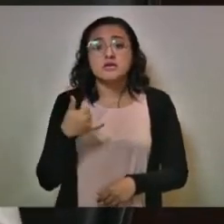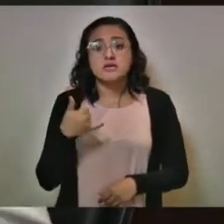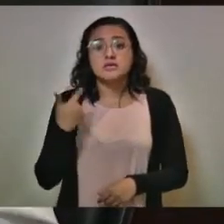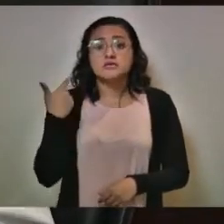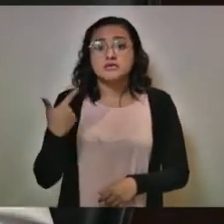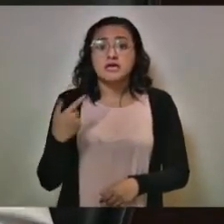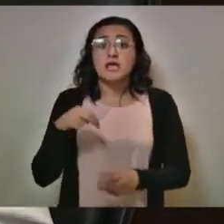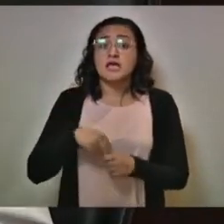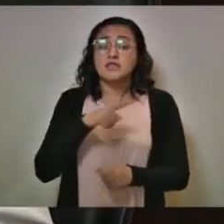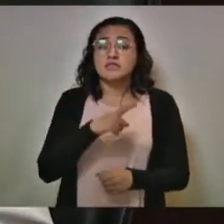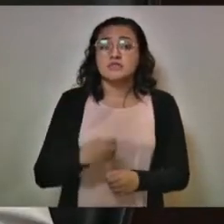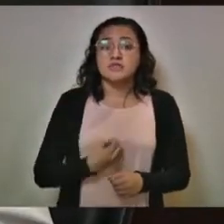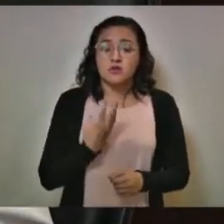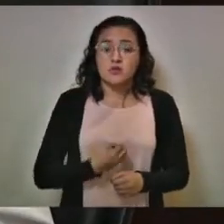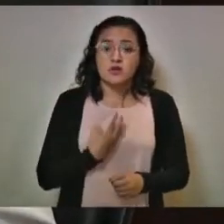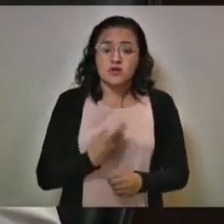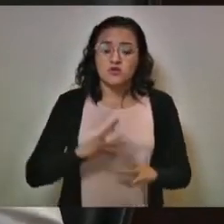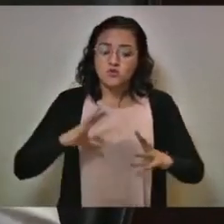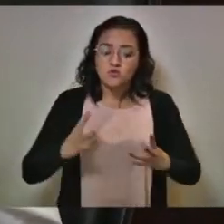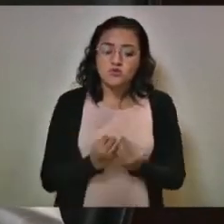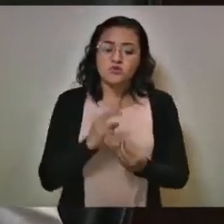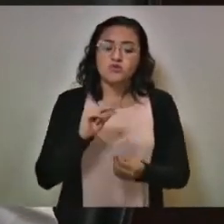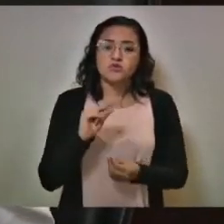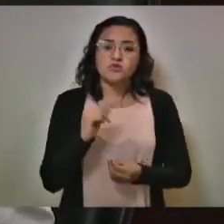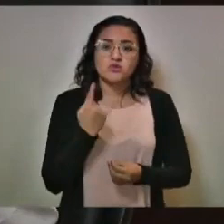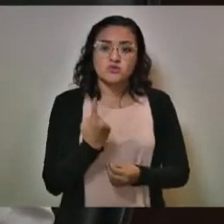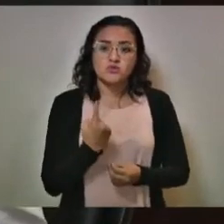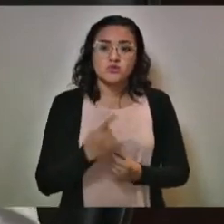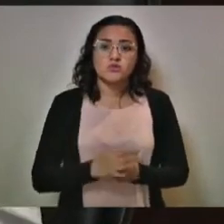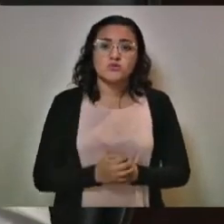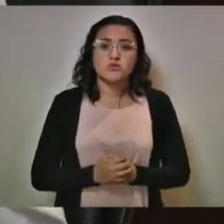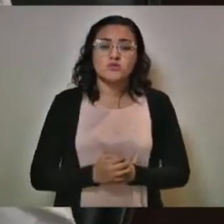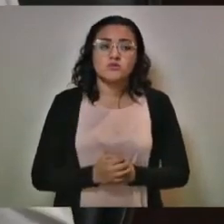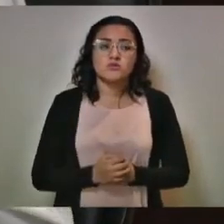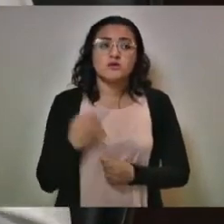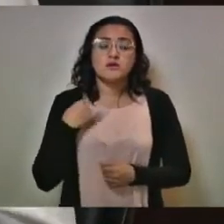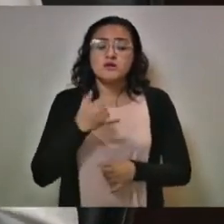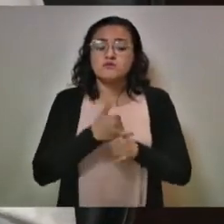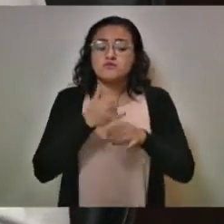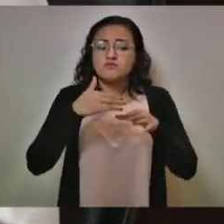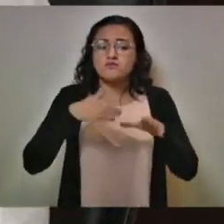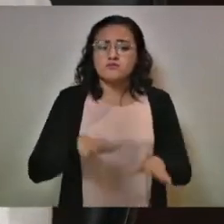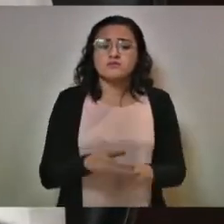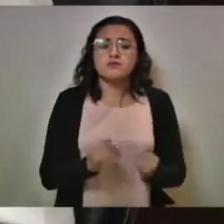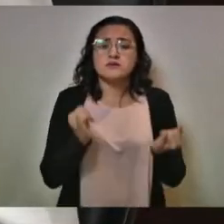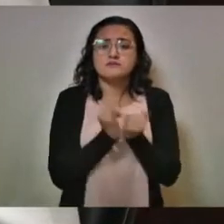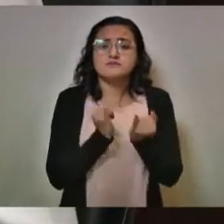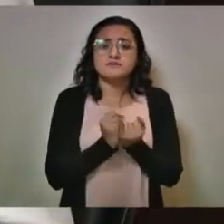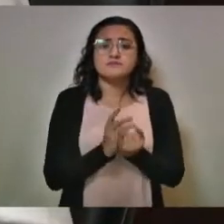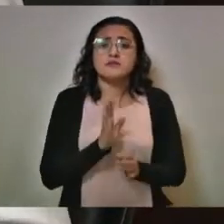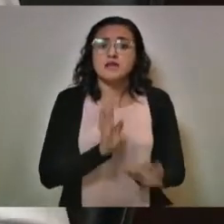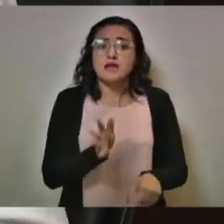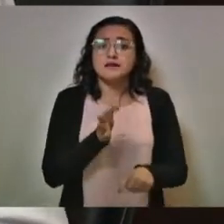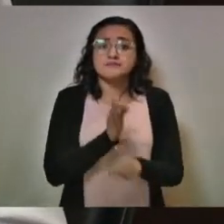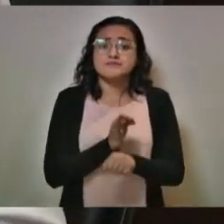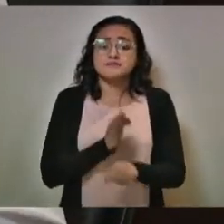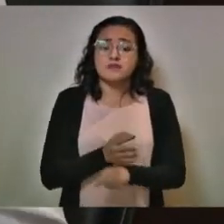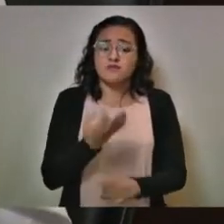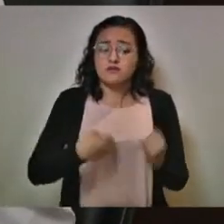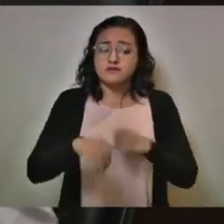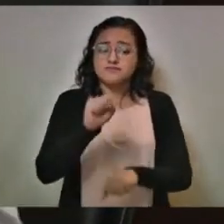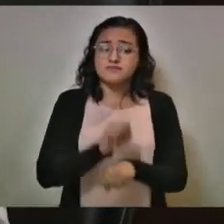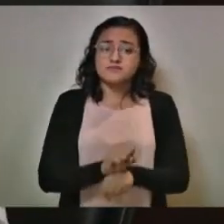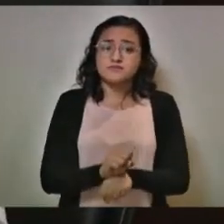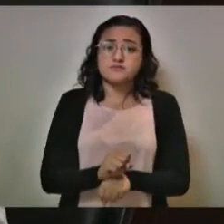del de Tehuacán, 81 en total, señor. Y informar que ya también este fin de semana